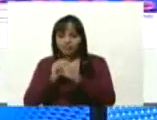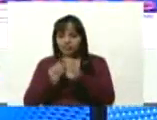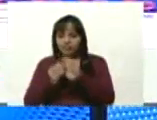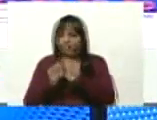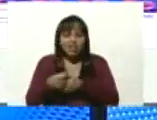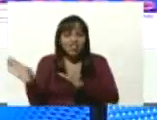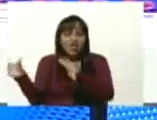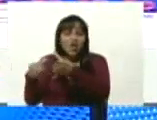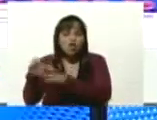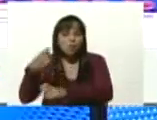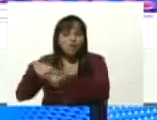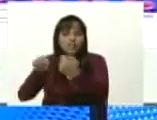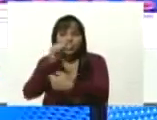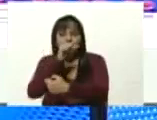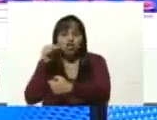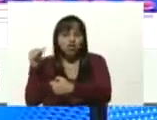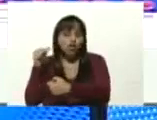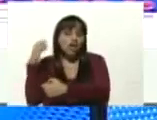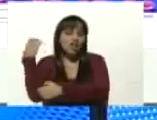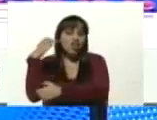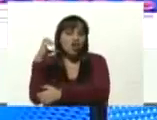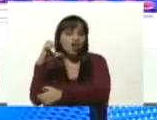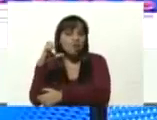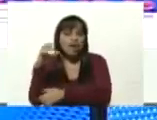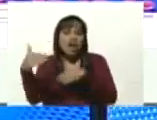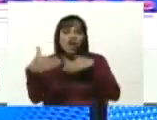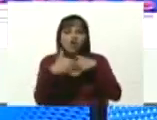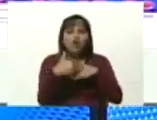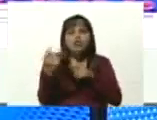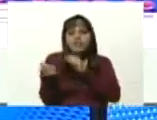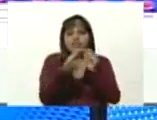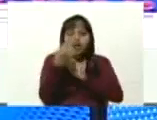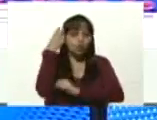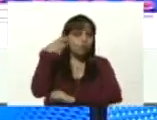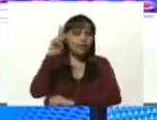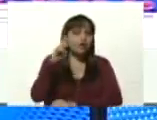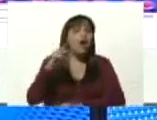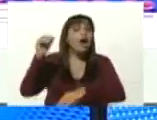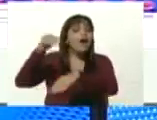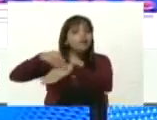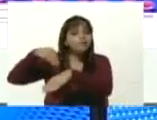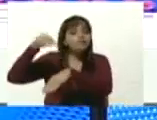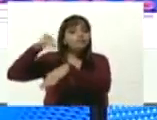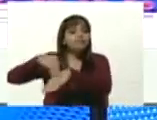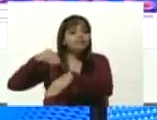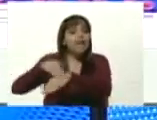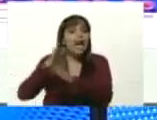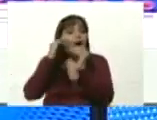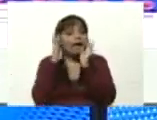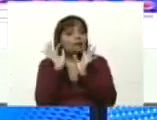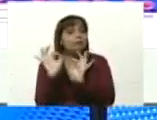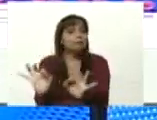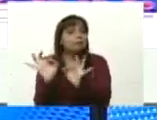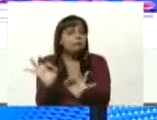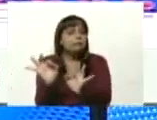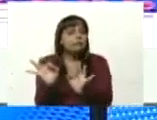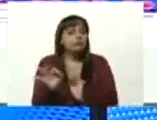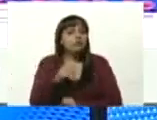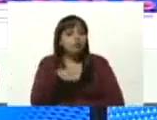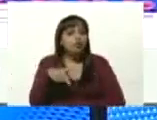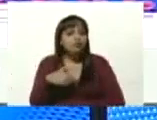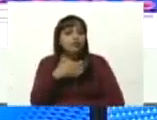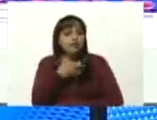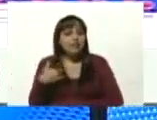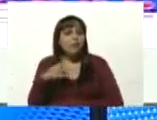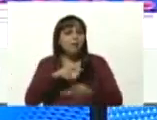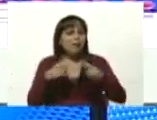de colombiana contra el diálogo de México alerta alerta pues pendiente nosotros lo que queremos es